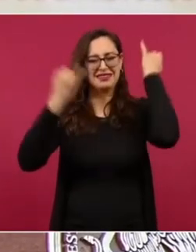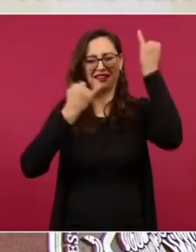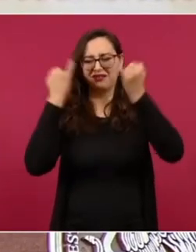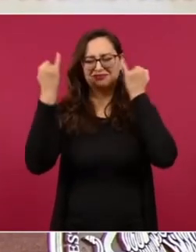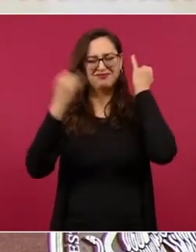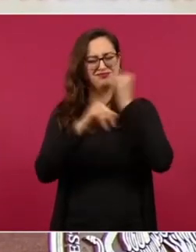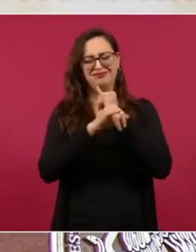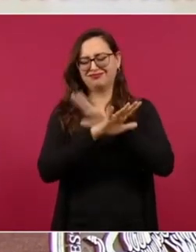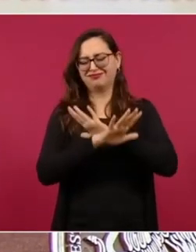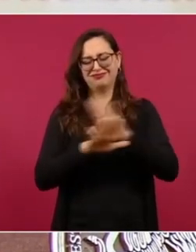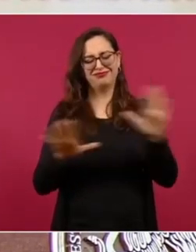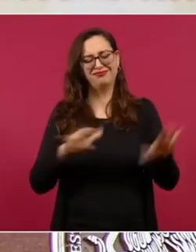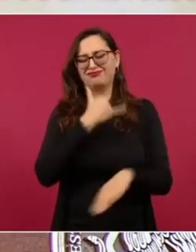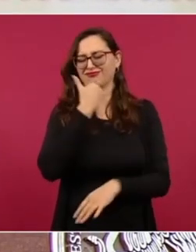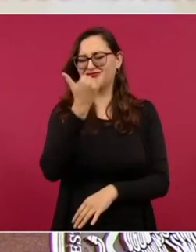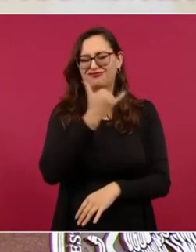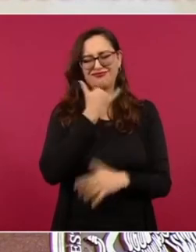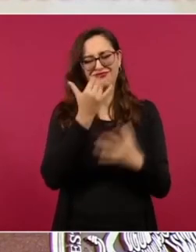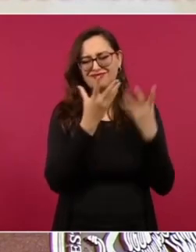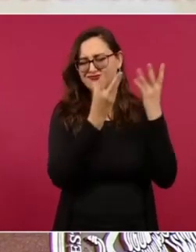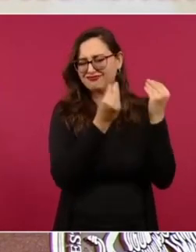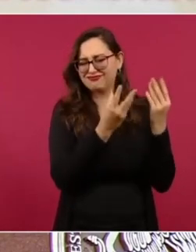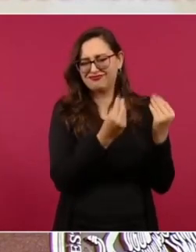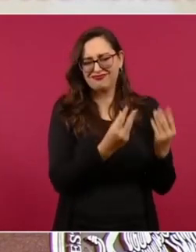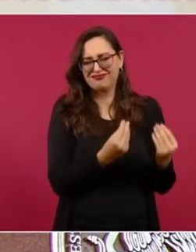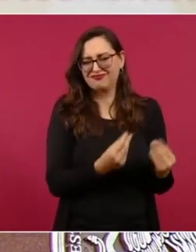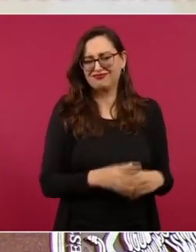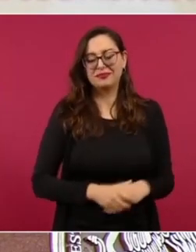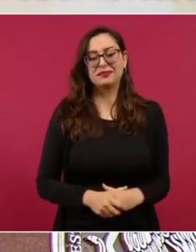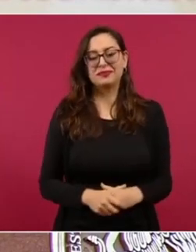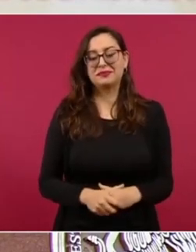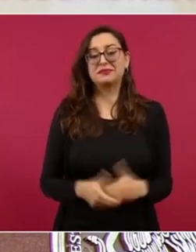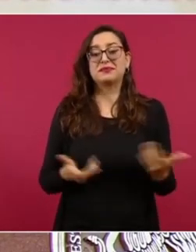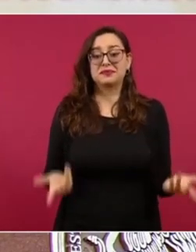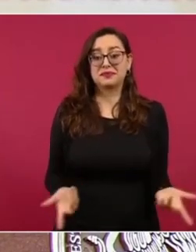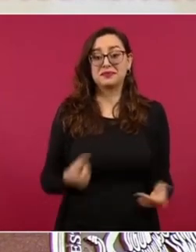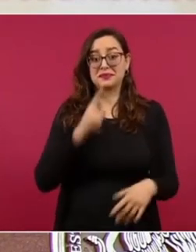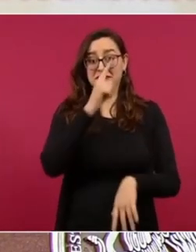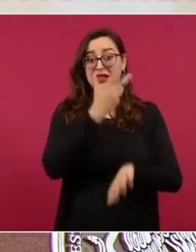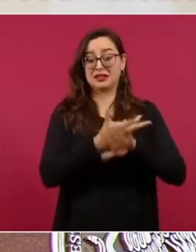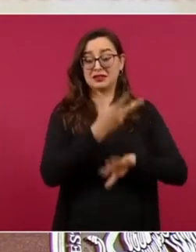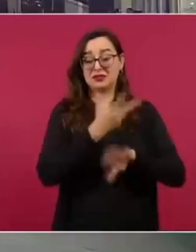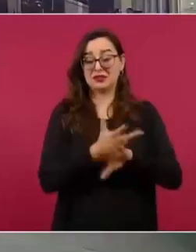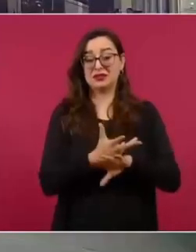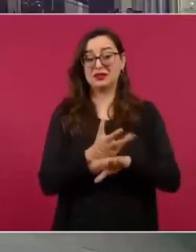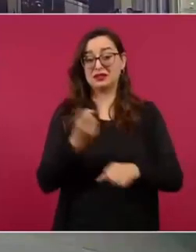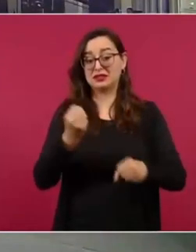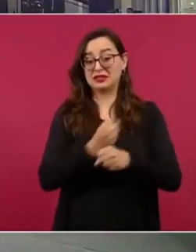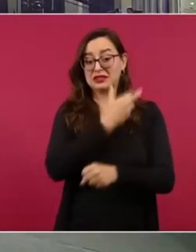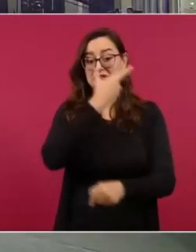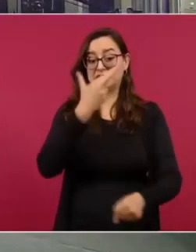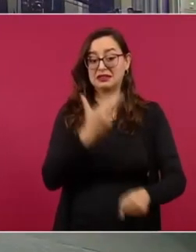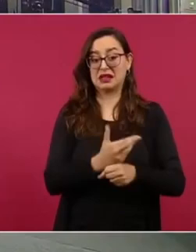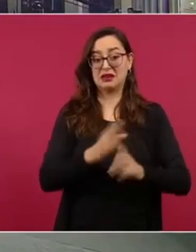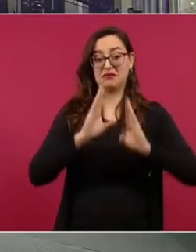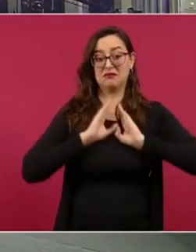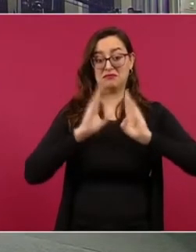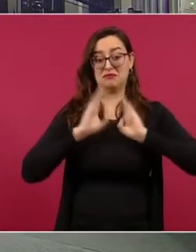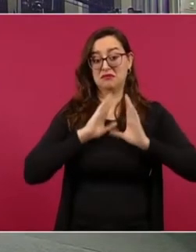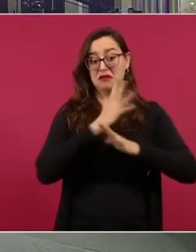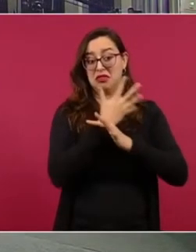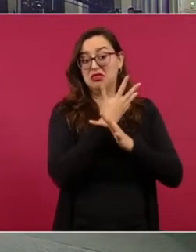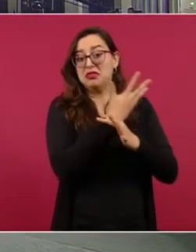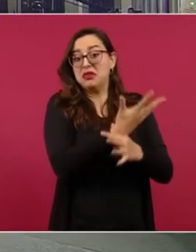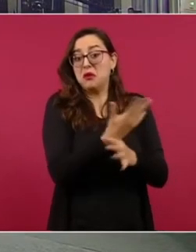hasta el secretario de la Defensa de Estados Unidos declaró exactamente lo mismo,